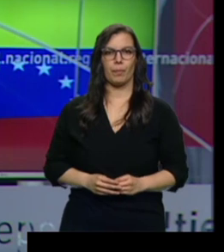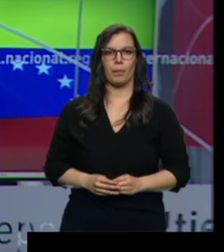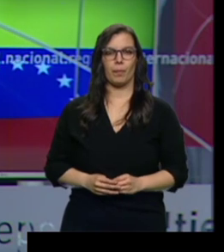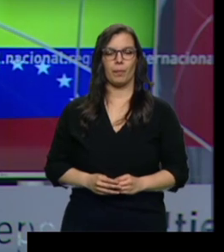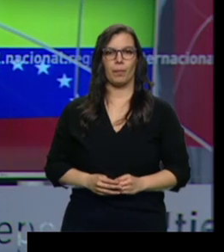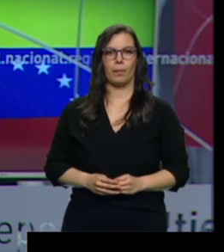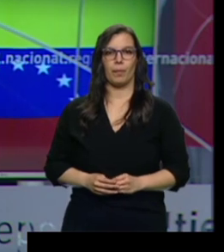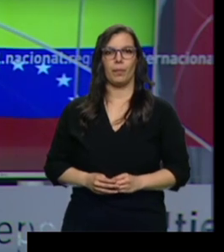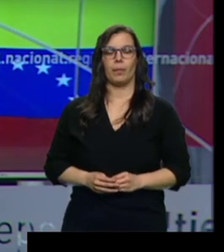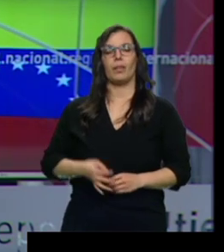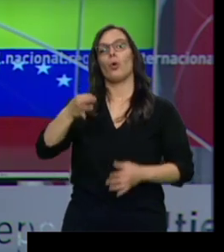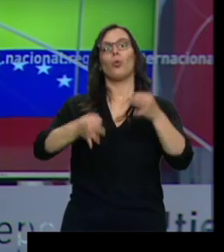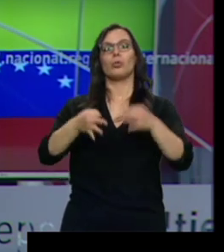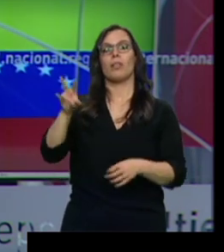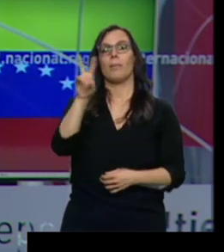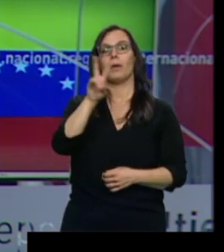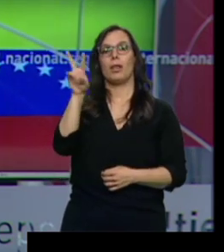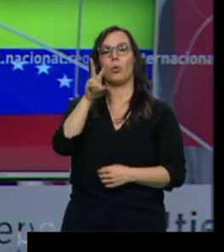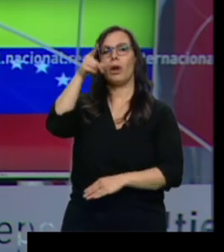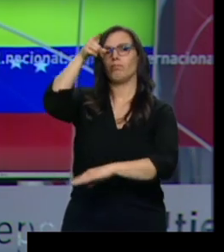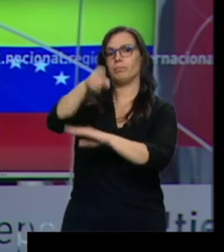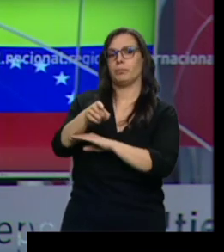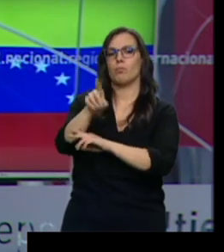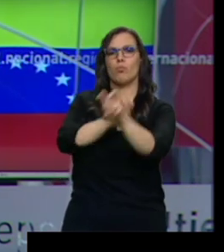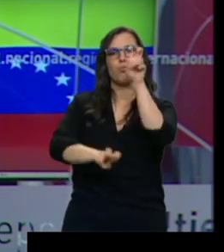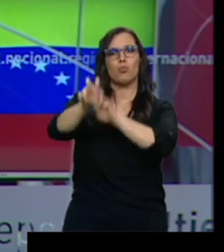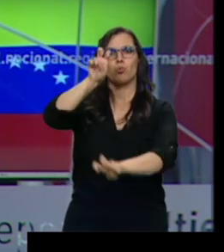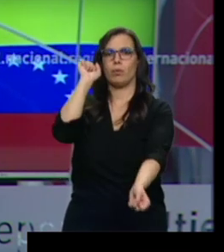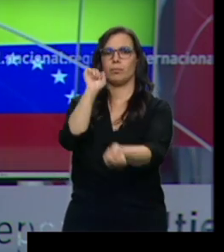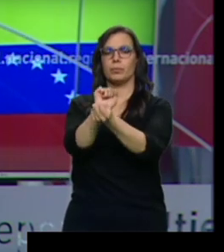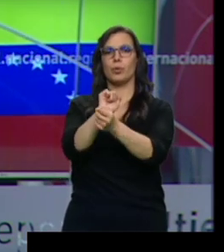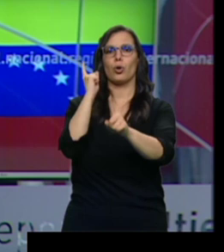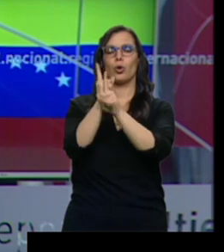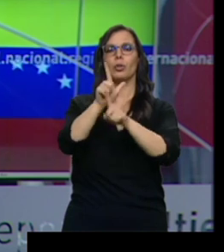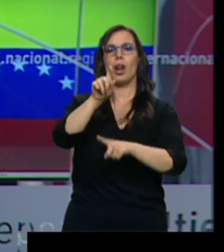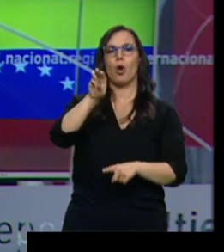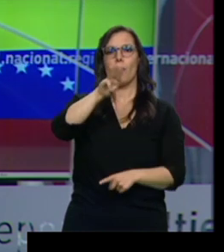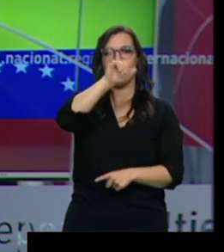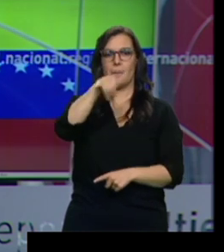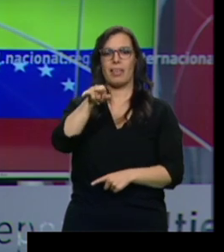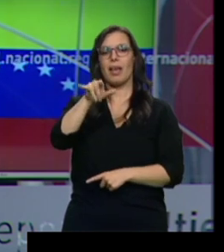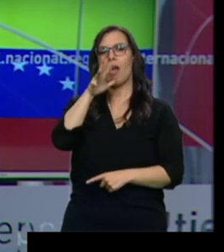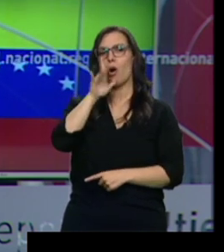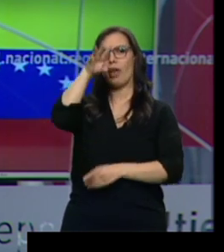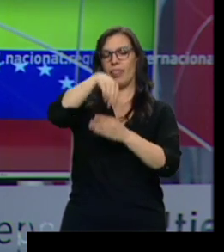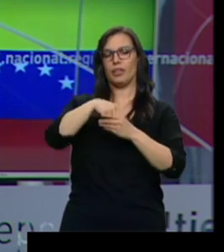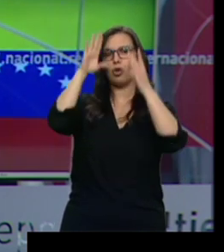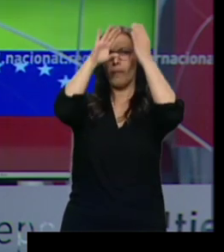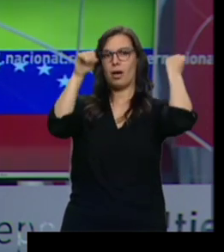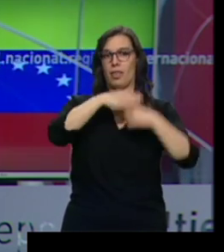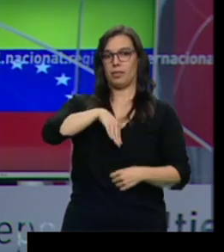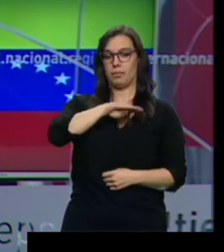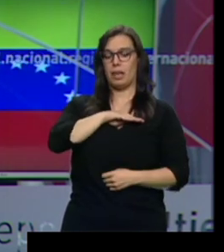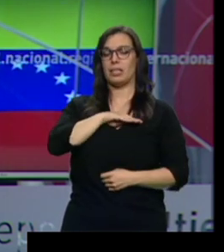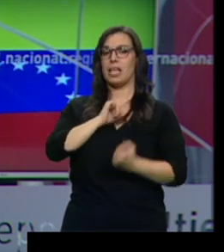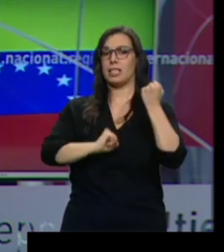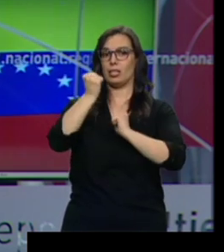La justicia venezolana ha dictado orden de búsqueda y captura contra Leopoldo López, acogido en la Embajada de España. El balance de la tensión en